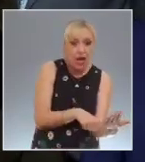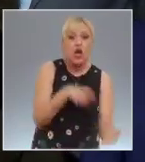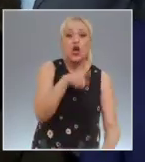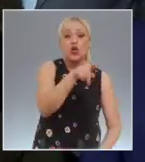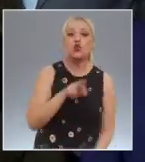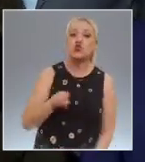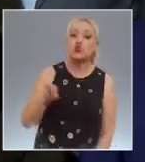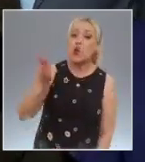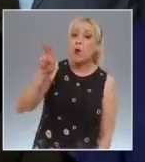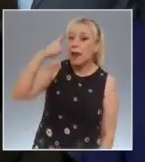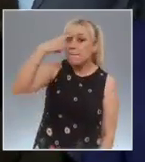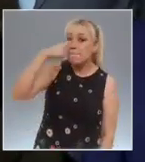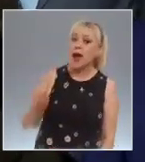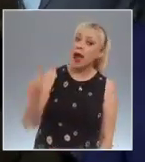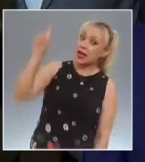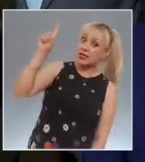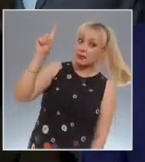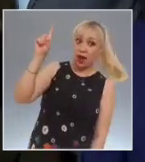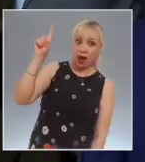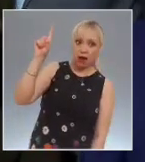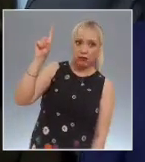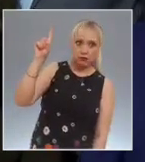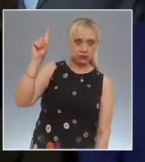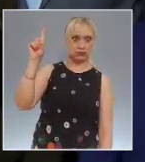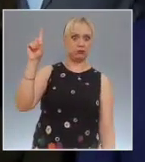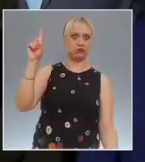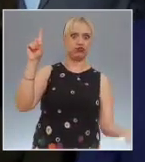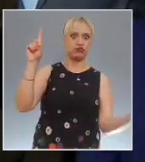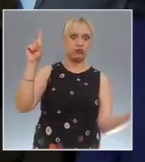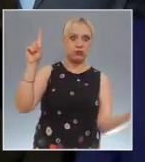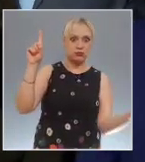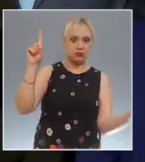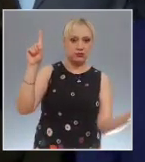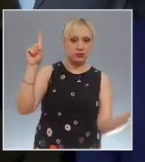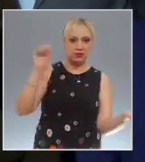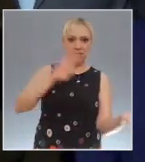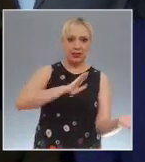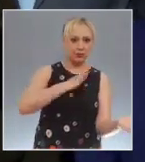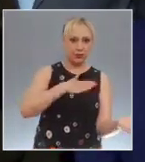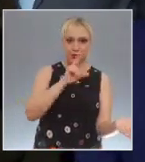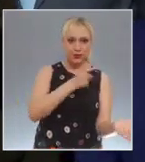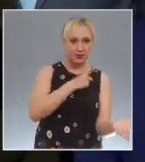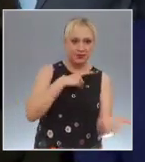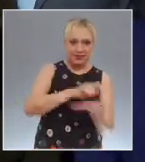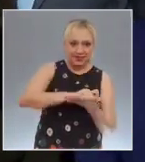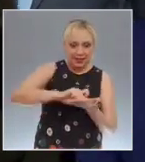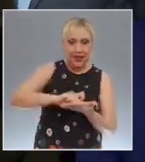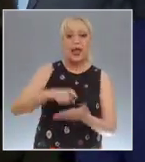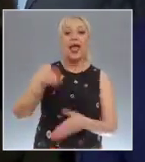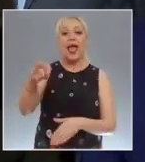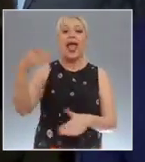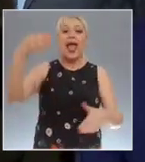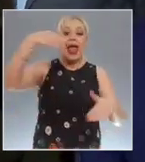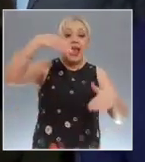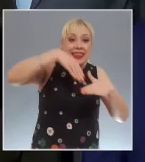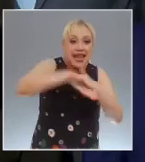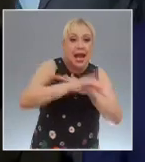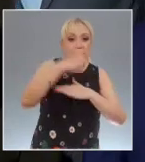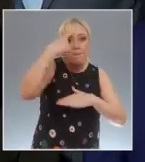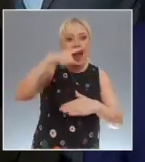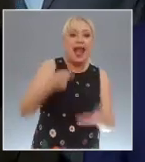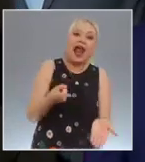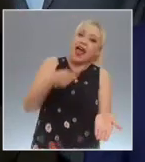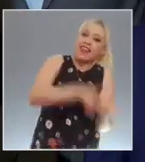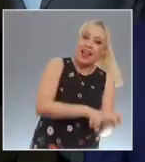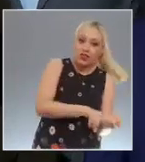Dicen literalmente en los libros entrar para adentro. En las conjugaciones